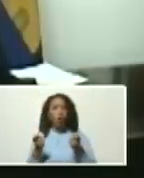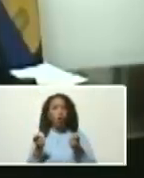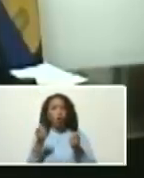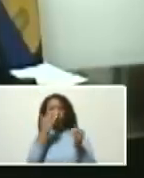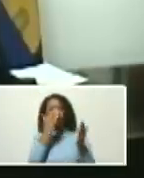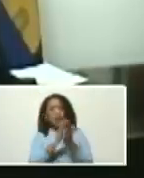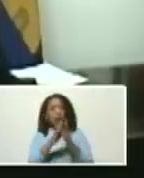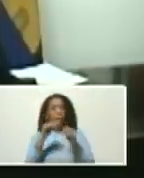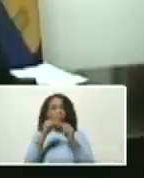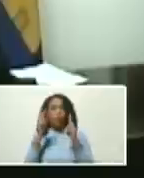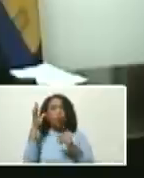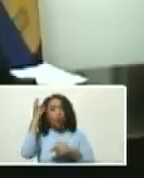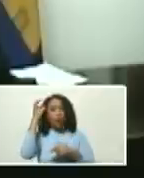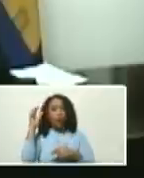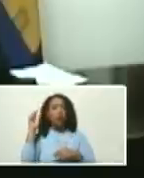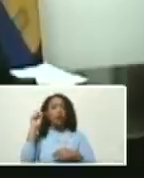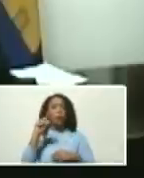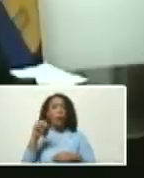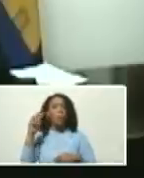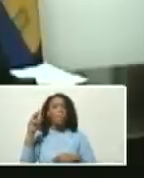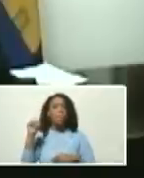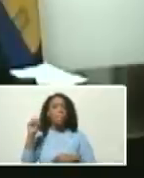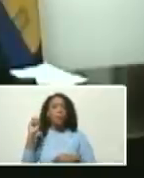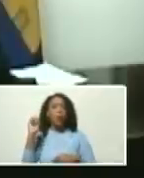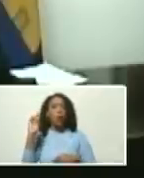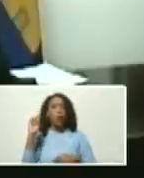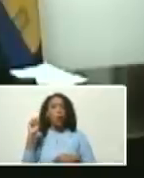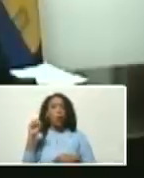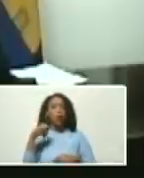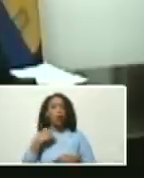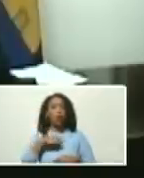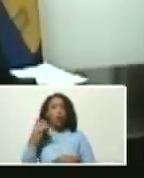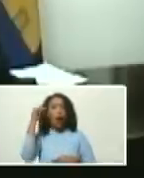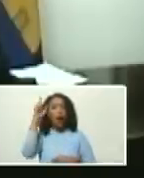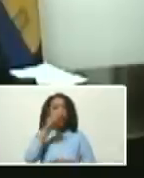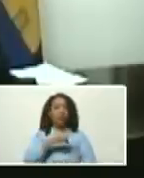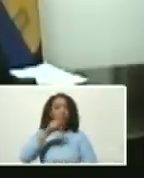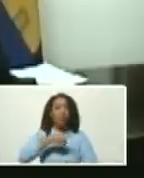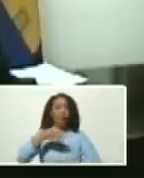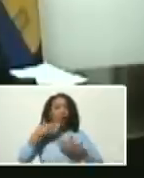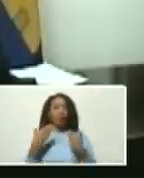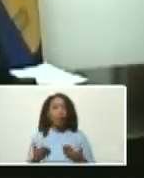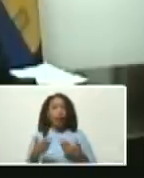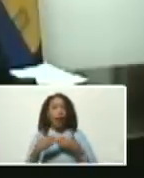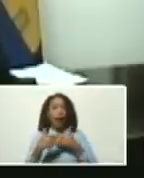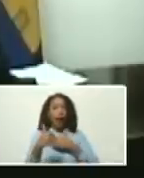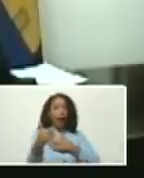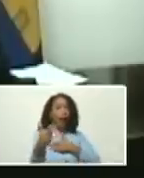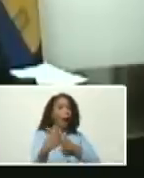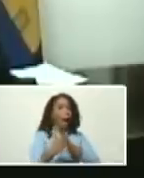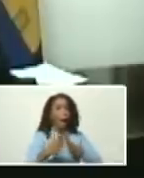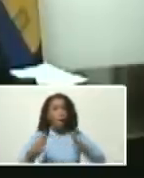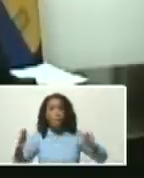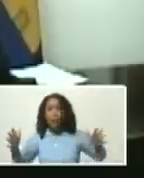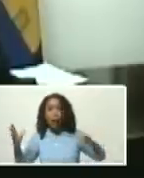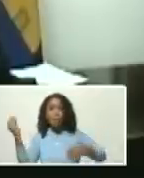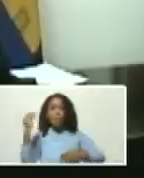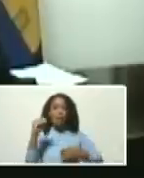Puerto Cabello y Morón tenemos la necesidad presidente de ampliar y de